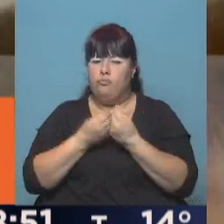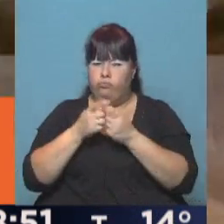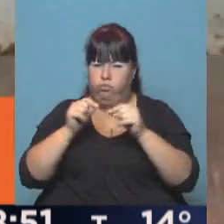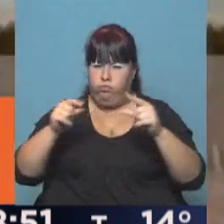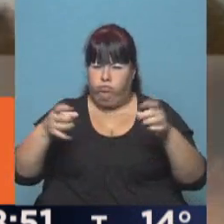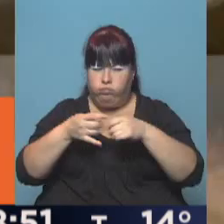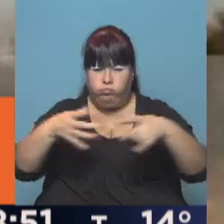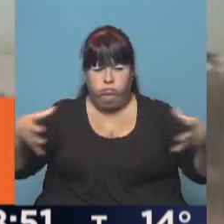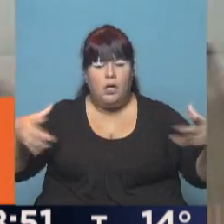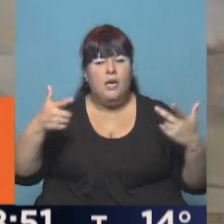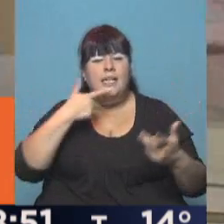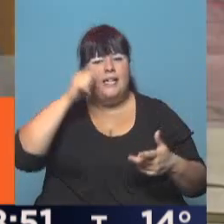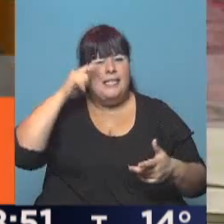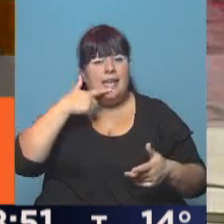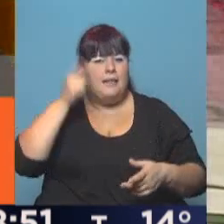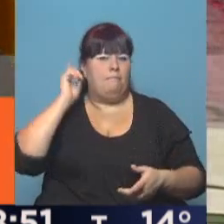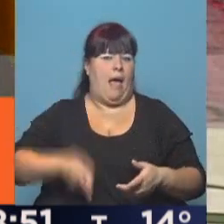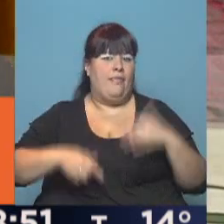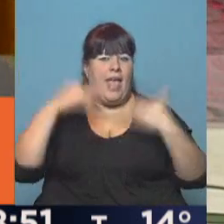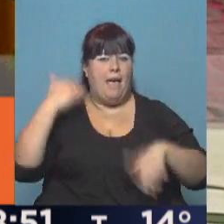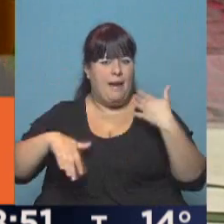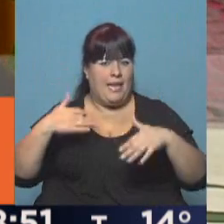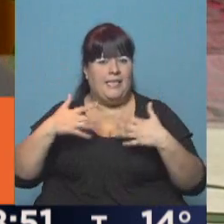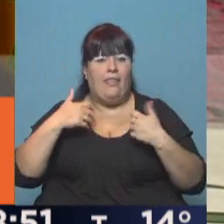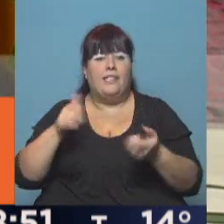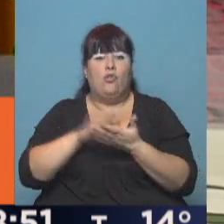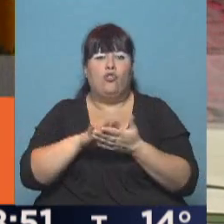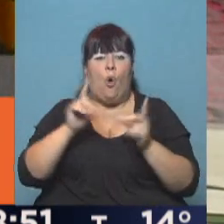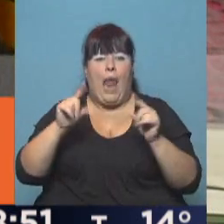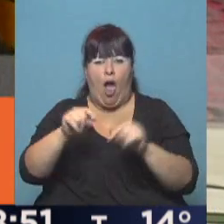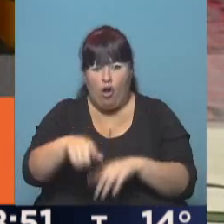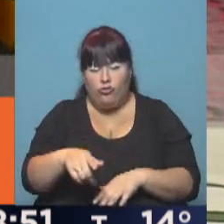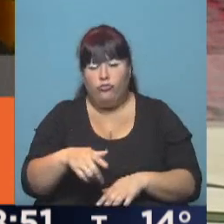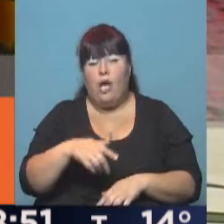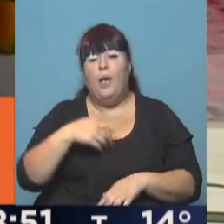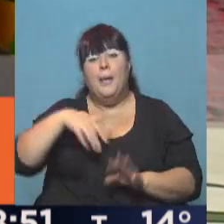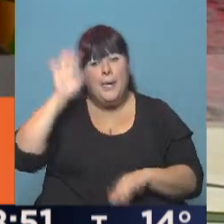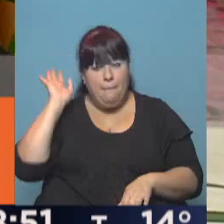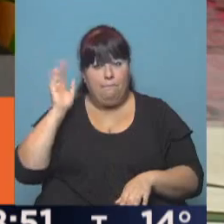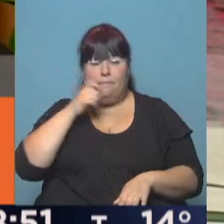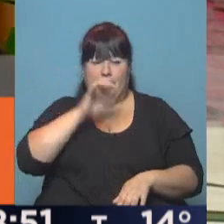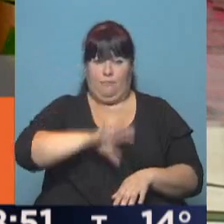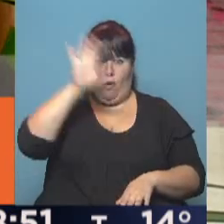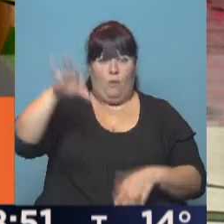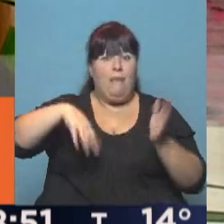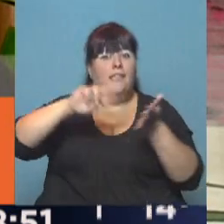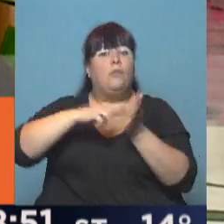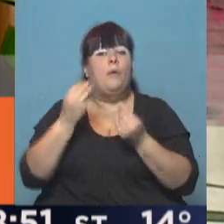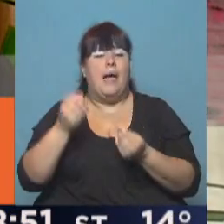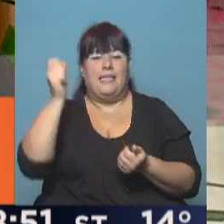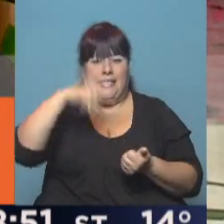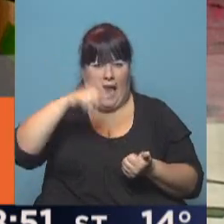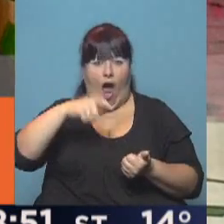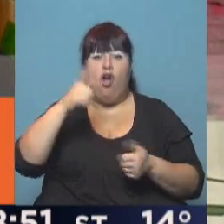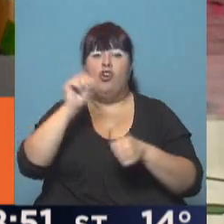plaga, por eso el SENASA dictó la emergencia sanitaria respecto a langosta y especialmente si las provincias más comprometidas son las de